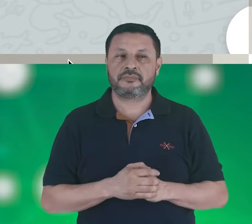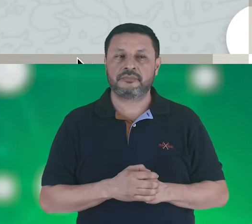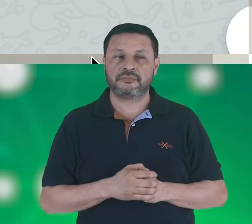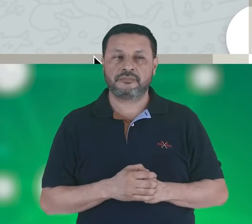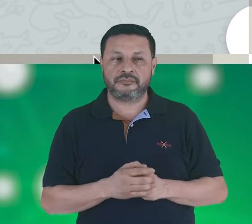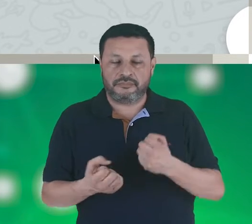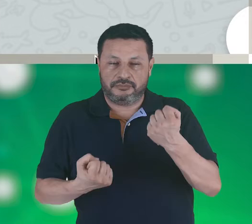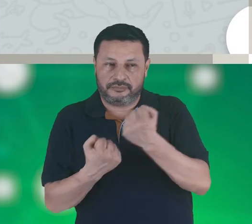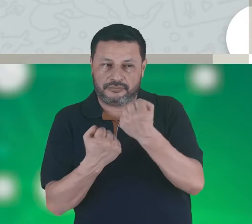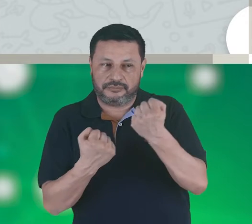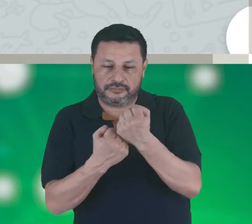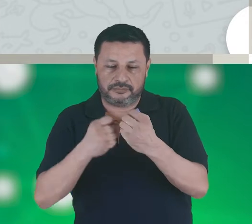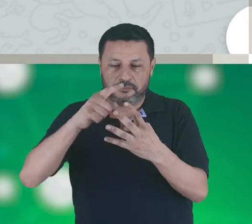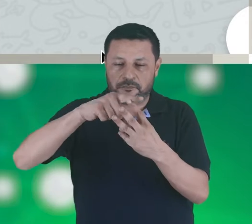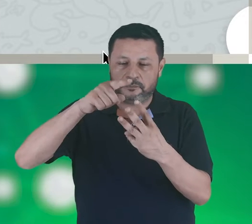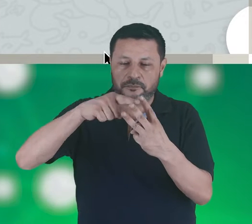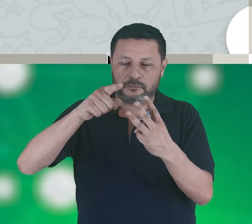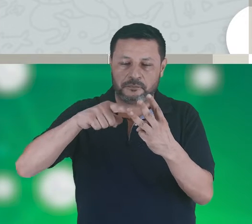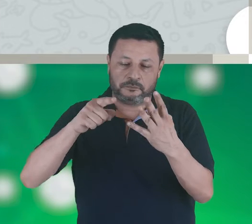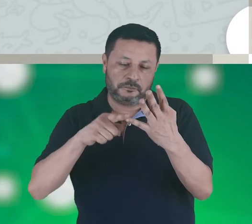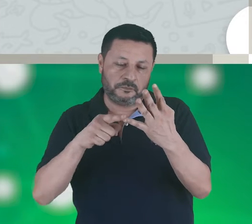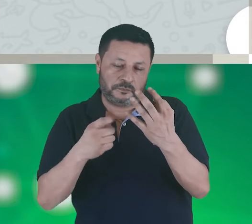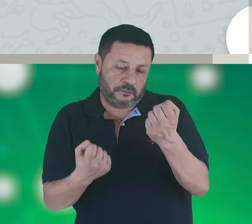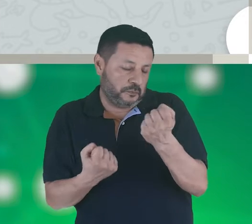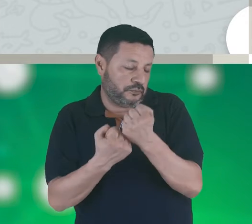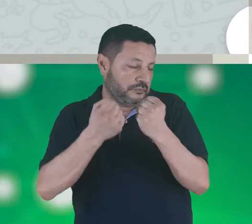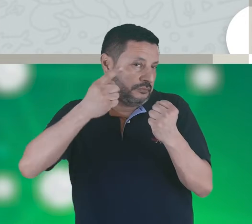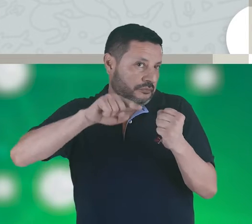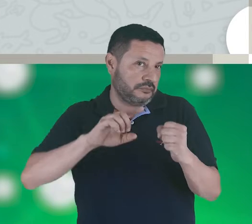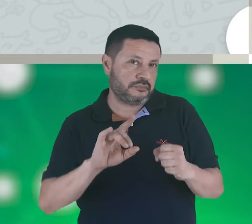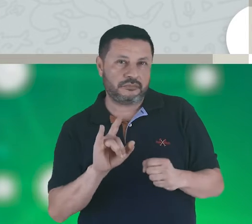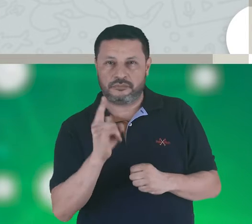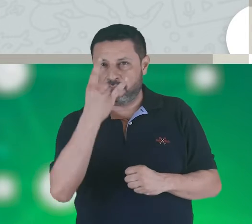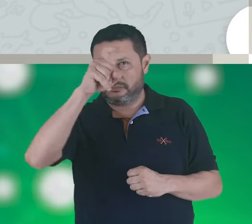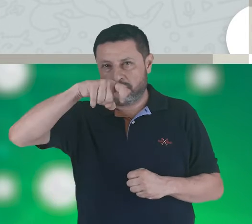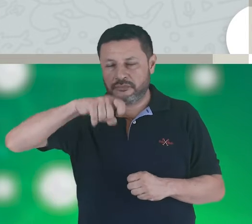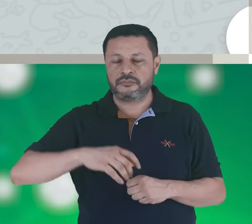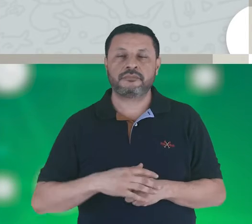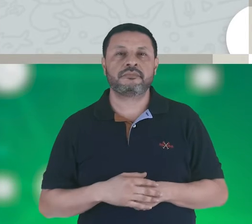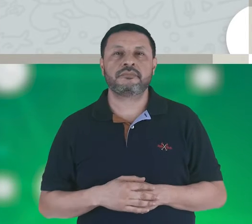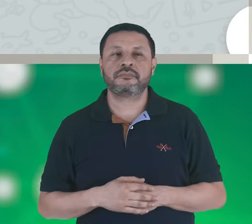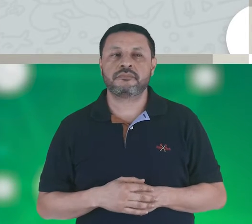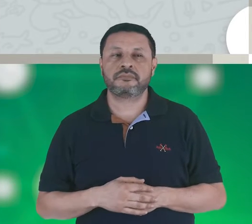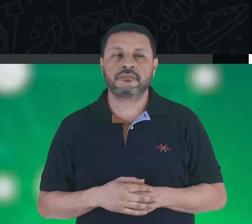quien apoyará a cualquiera de los otros en caso de que fuera necesario.